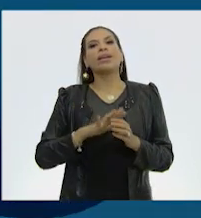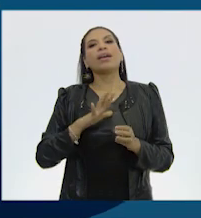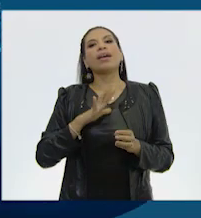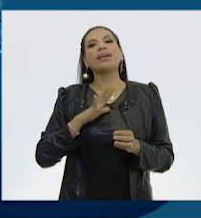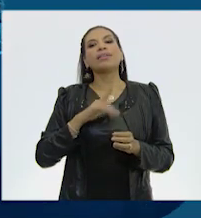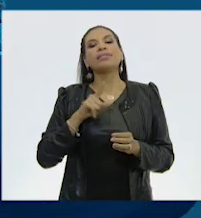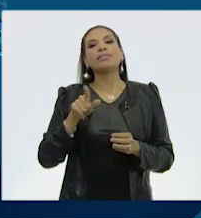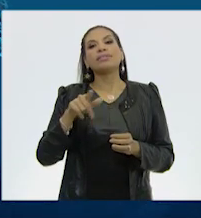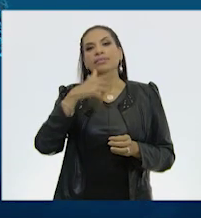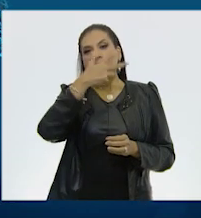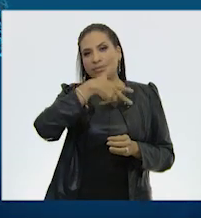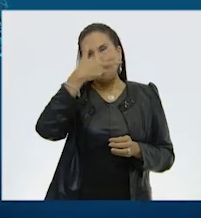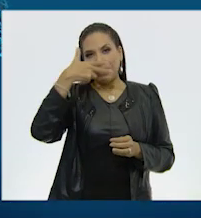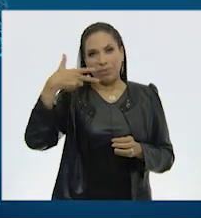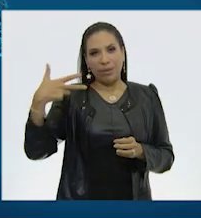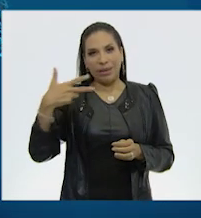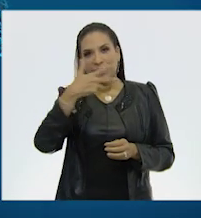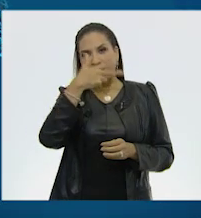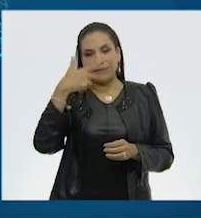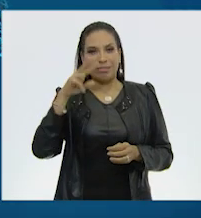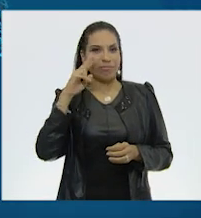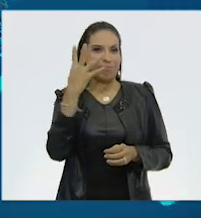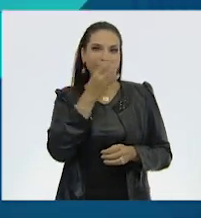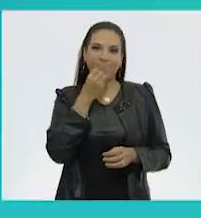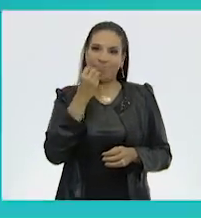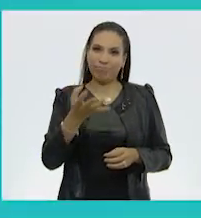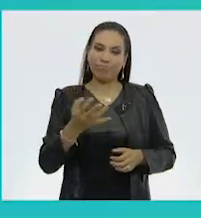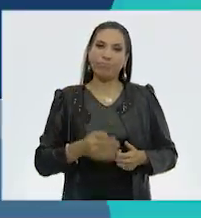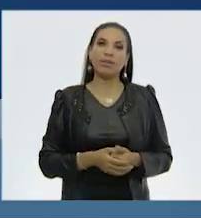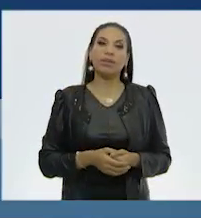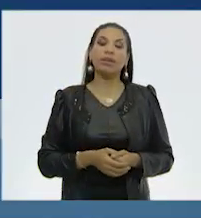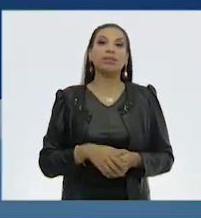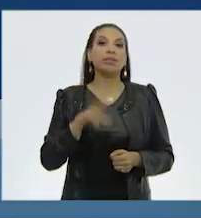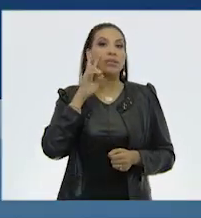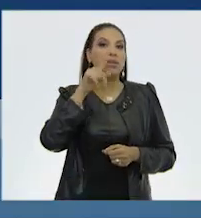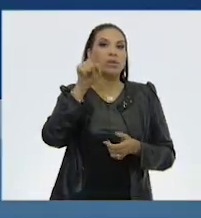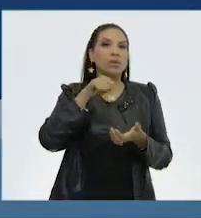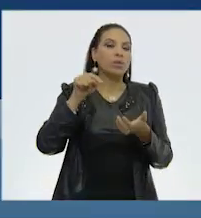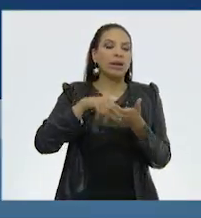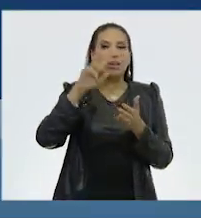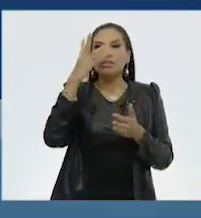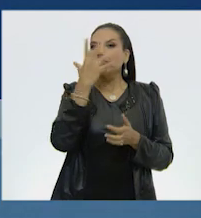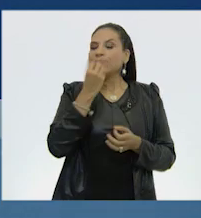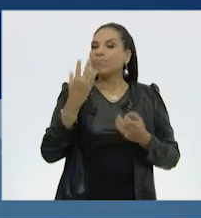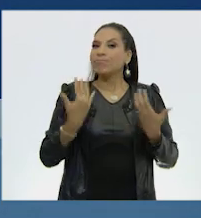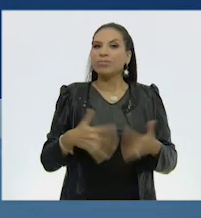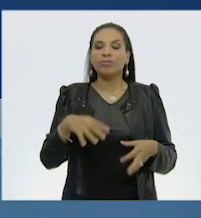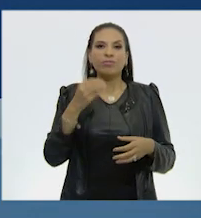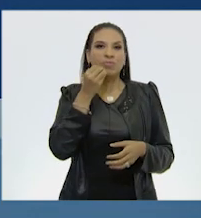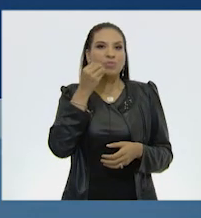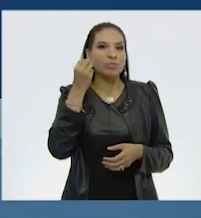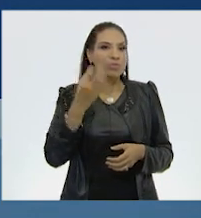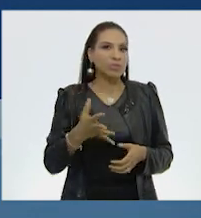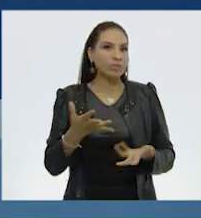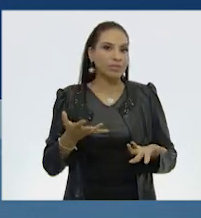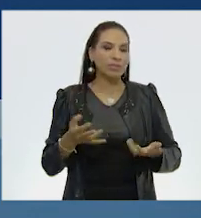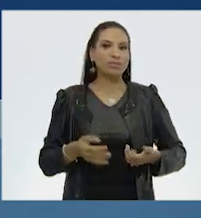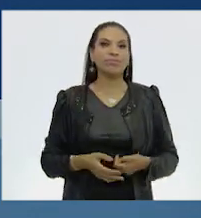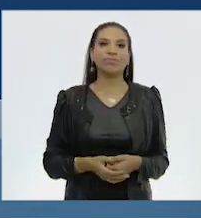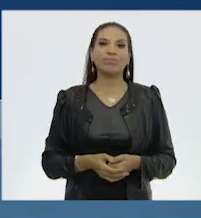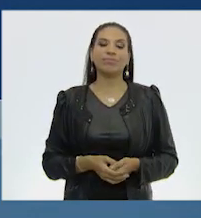hermosura. En Hawái, qué increíble. Son áreas increíbles y espectaculares.